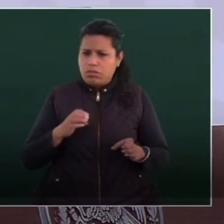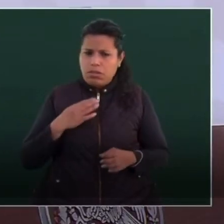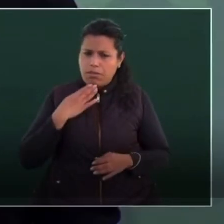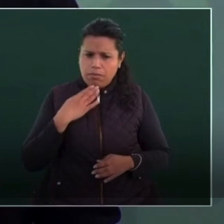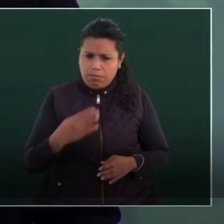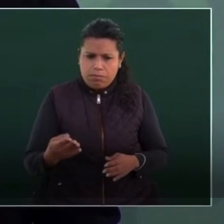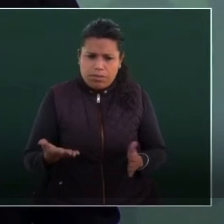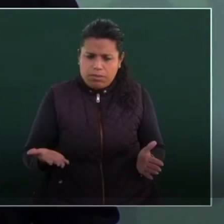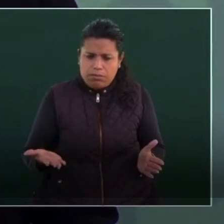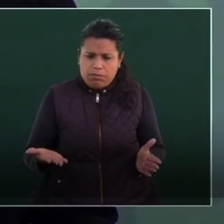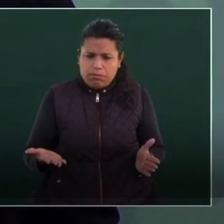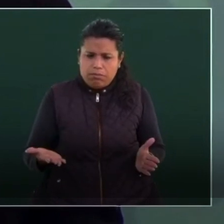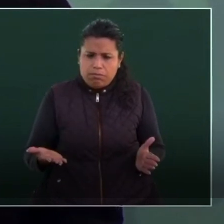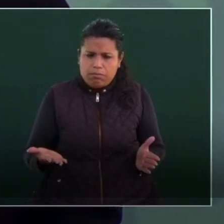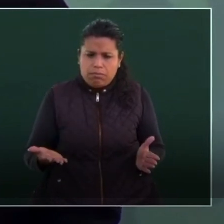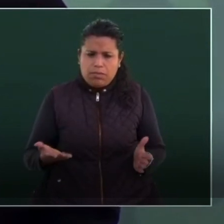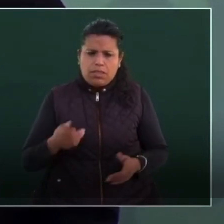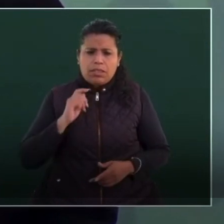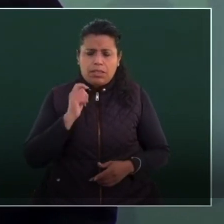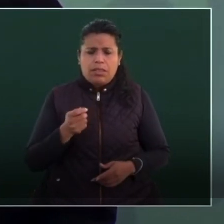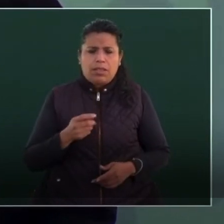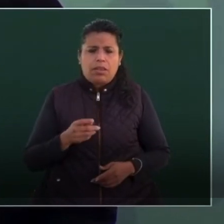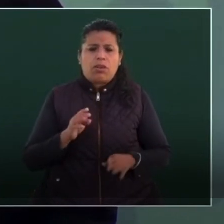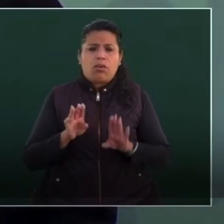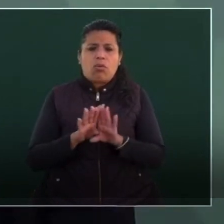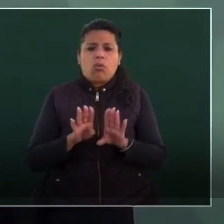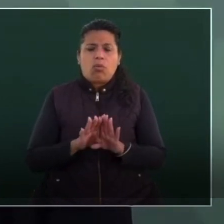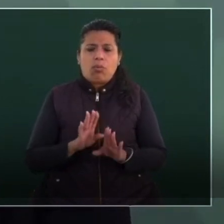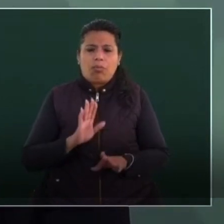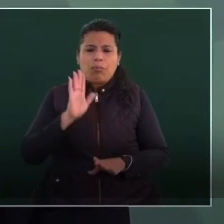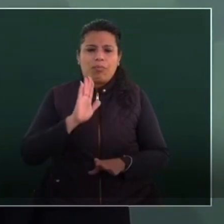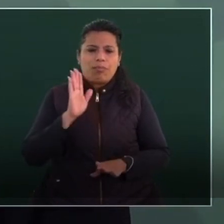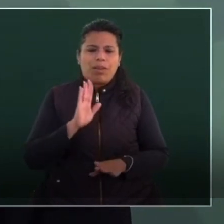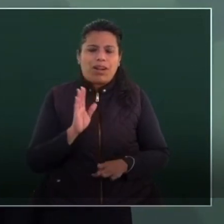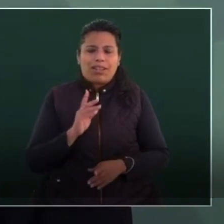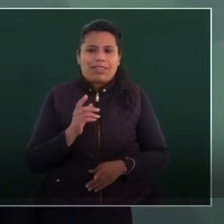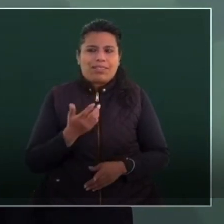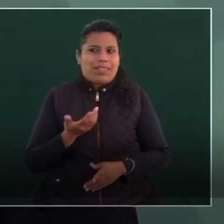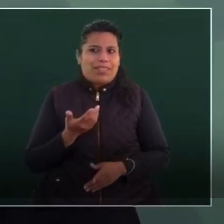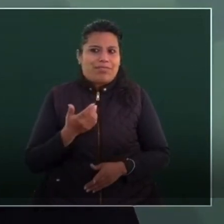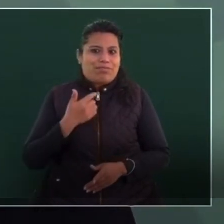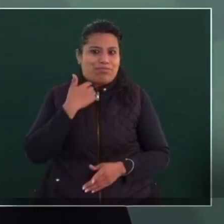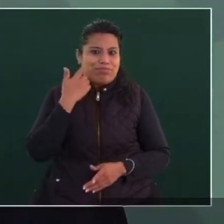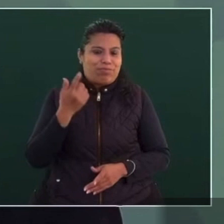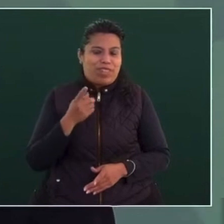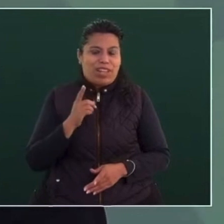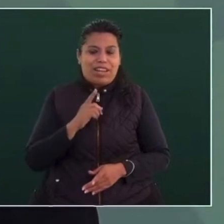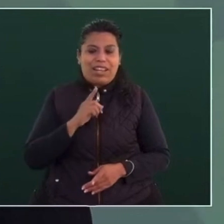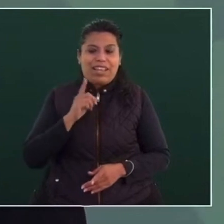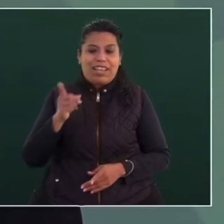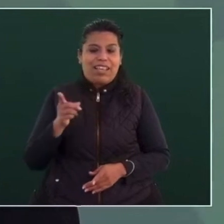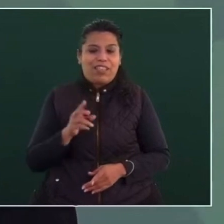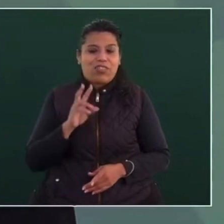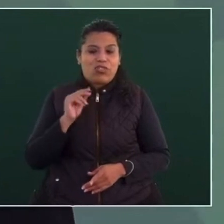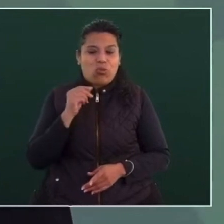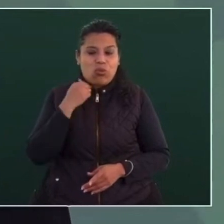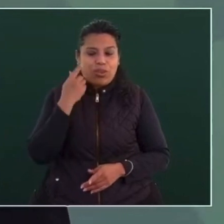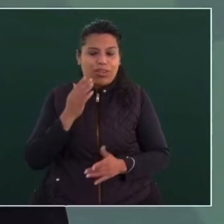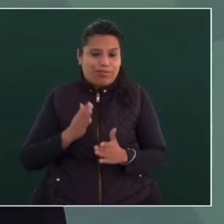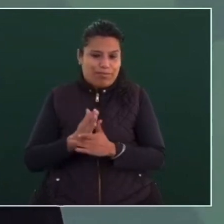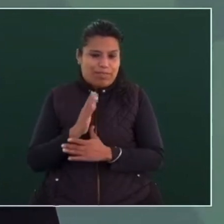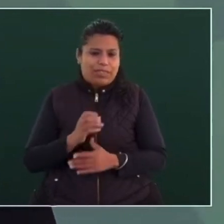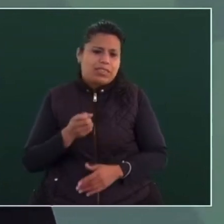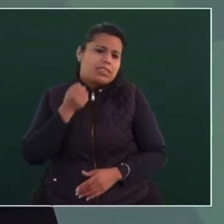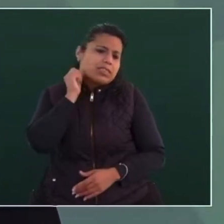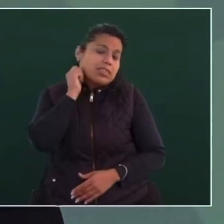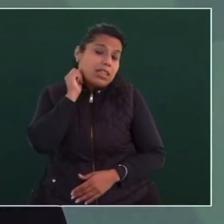o sea, sería actuar de mala fe y la mayoría de los senadores